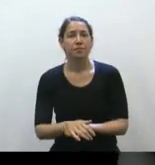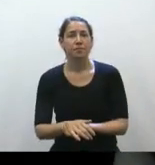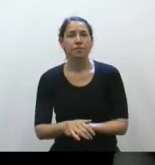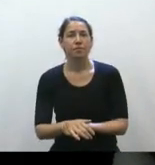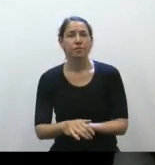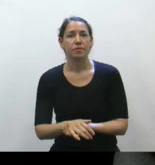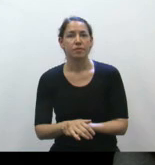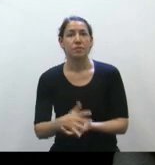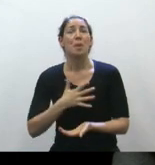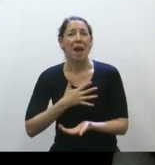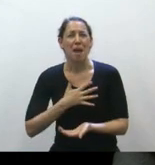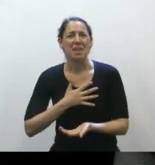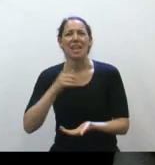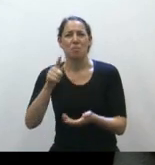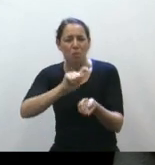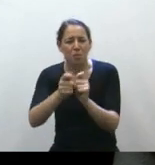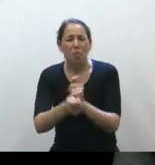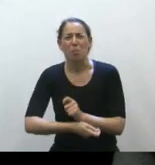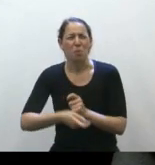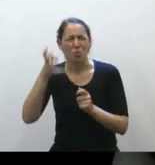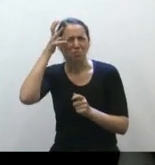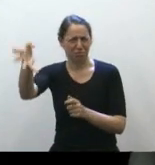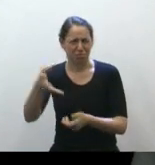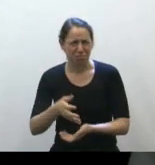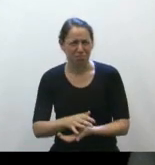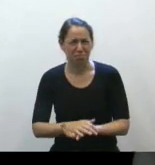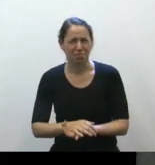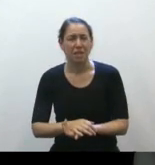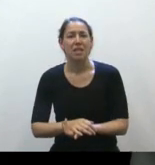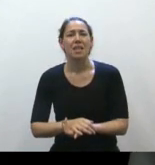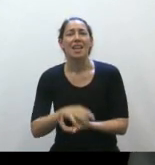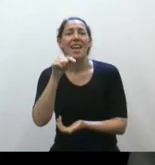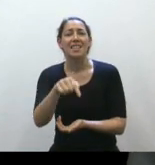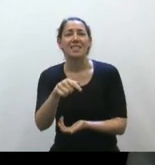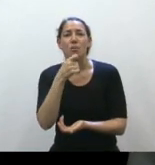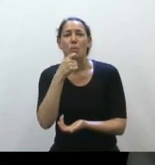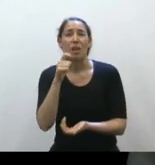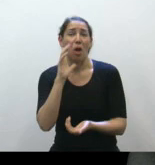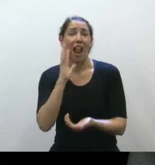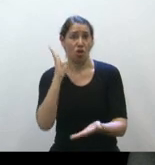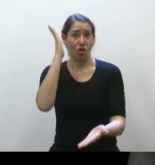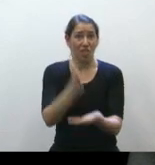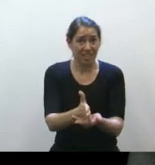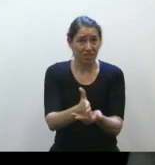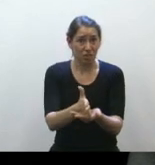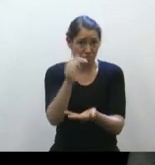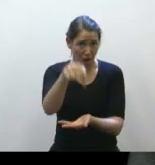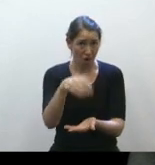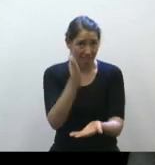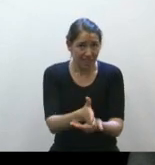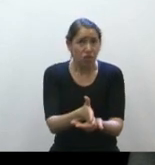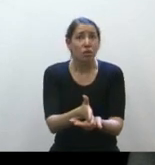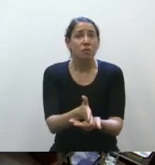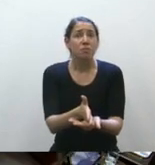son increíblemente exageradas. Se pasa de convertir algo que es un delito a